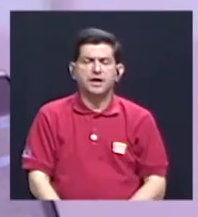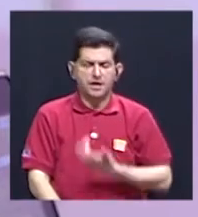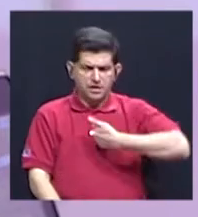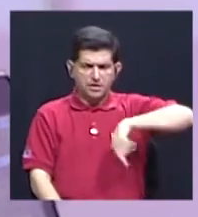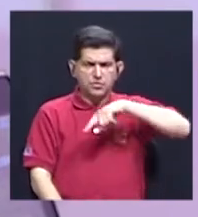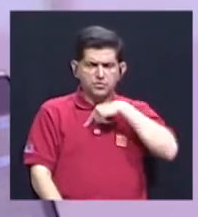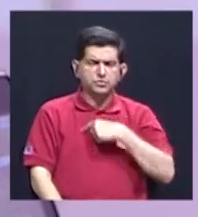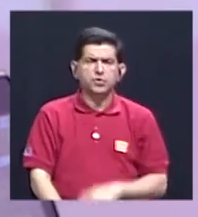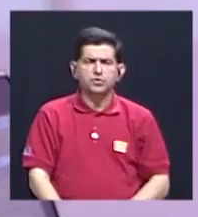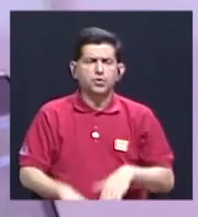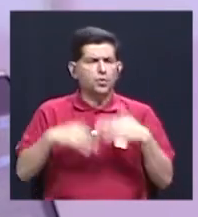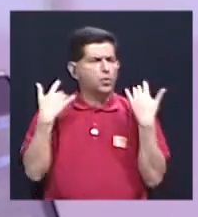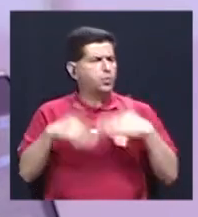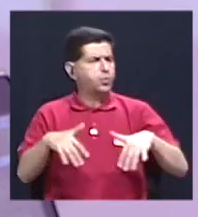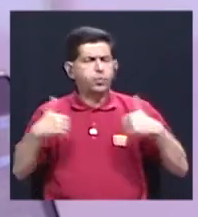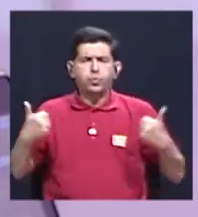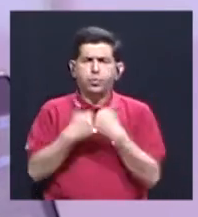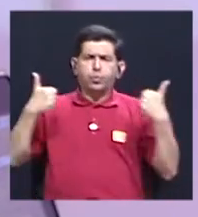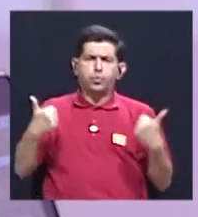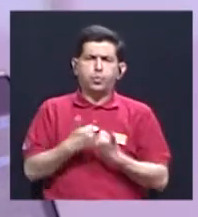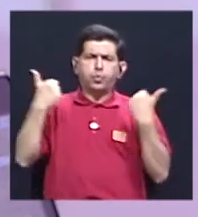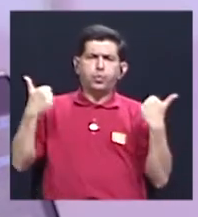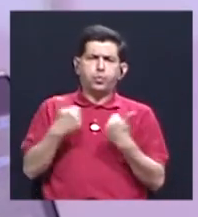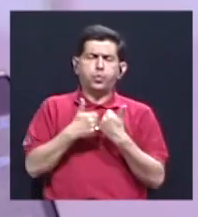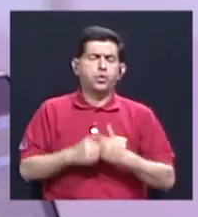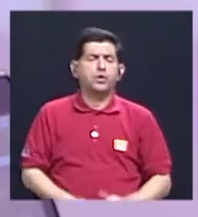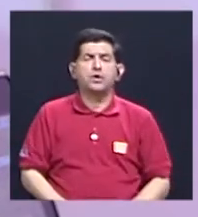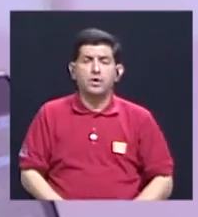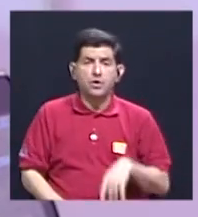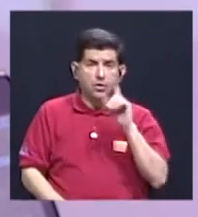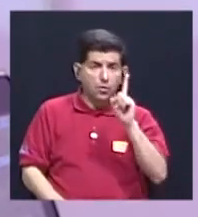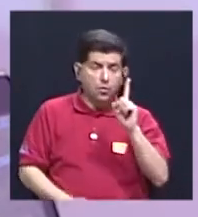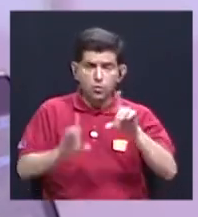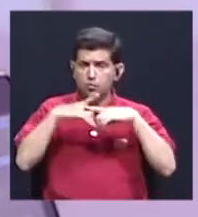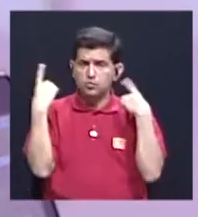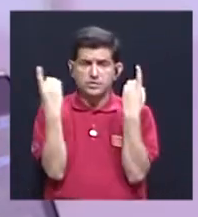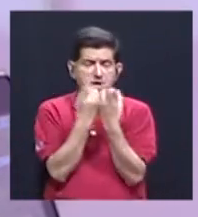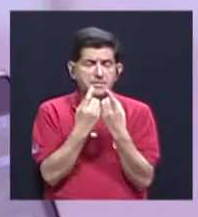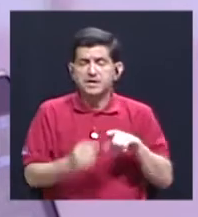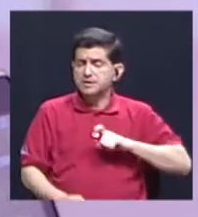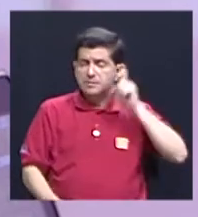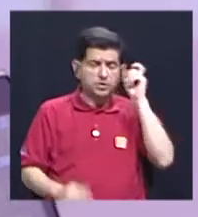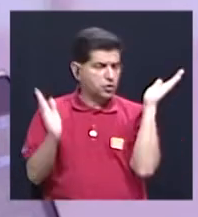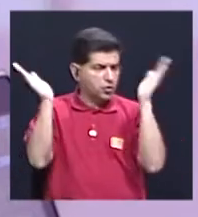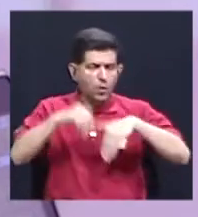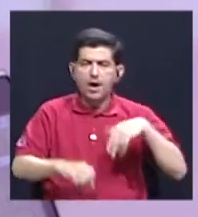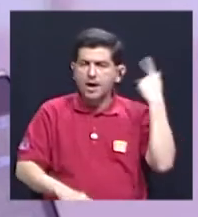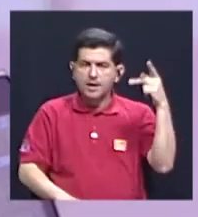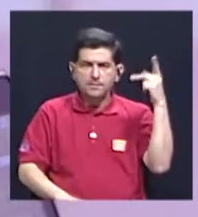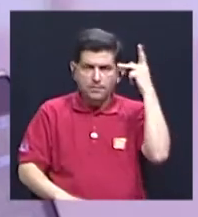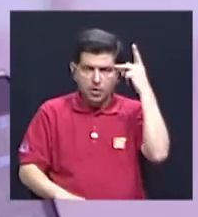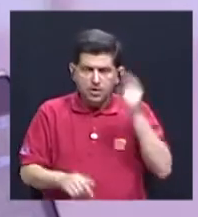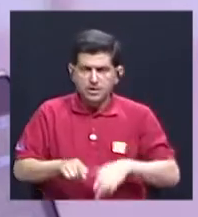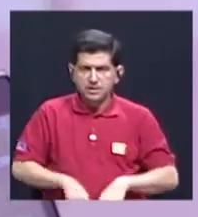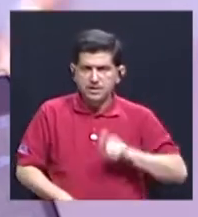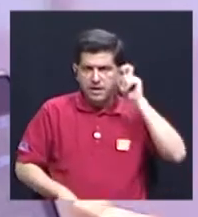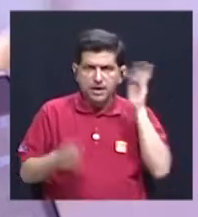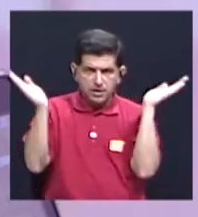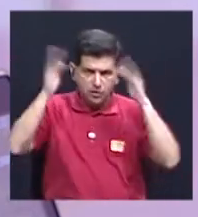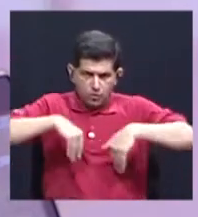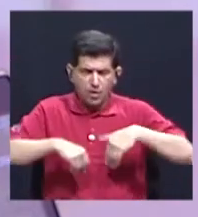muchísimos retos. No existe una unidad de género, no hay una política de género, y esto ha traído